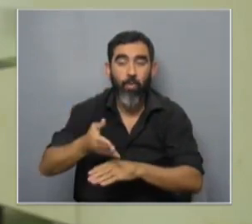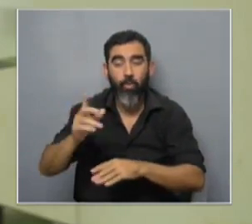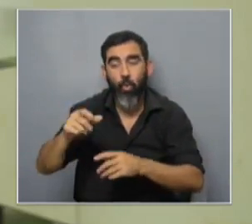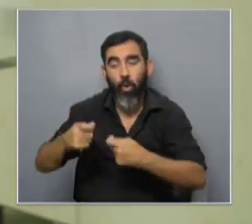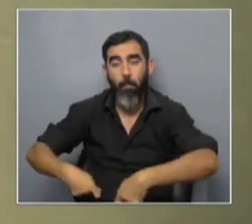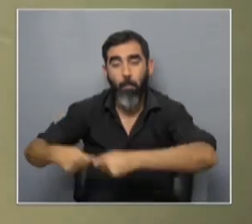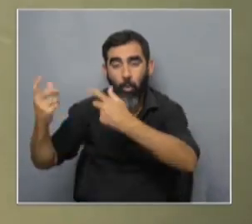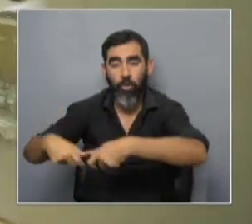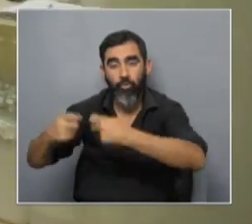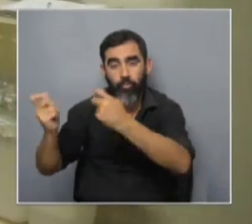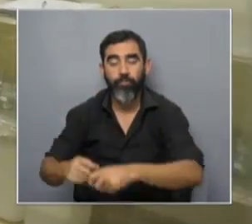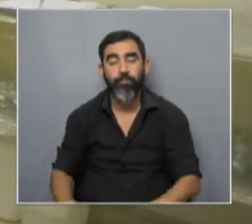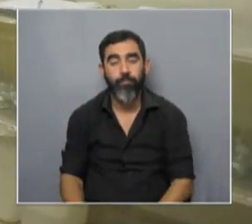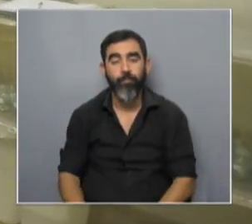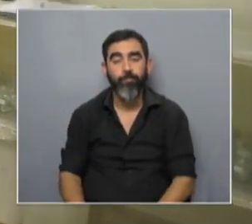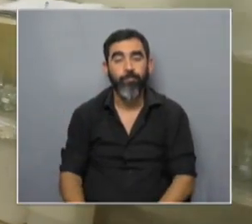la región